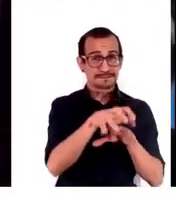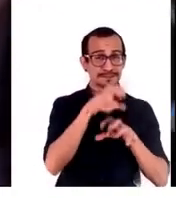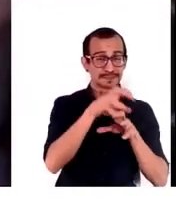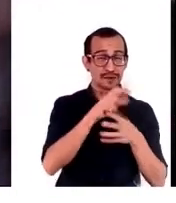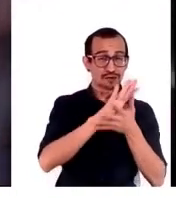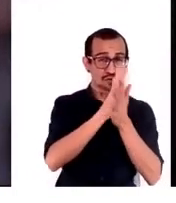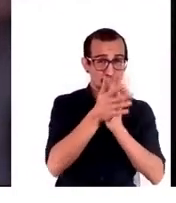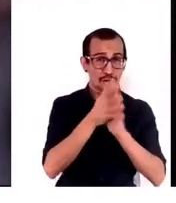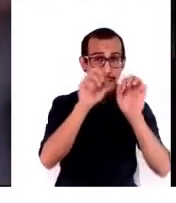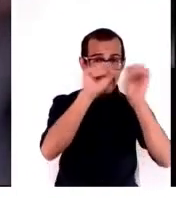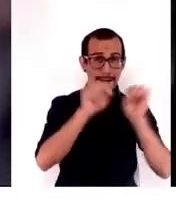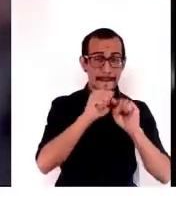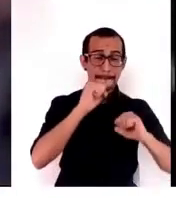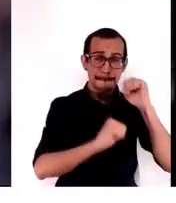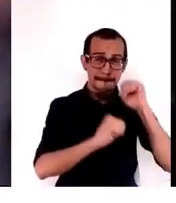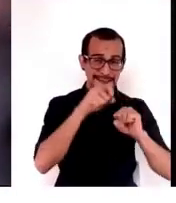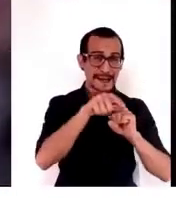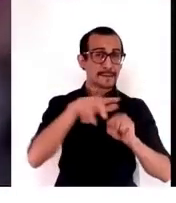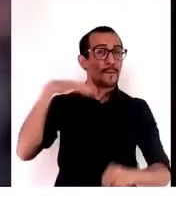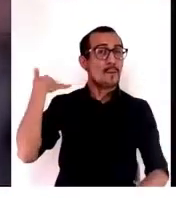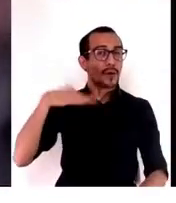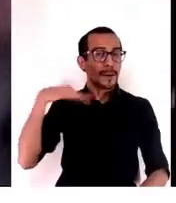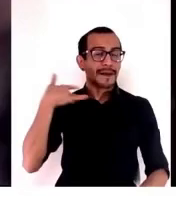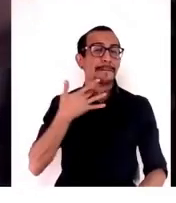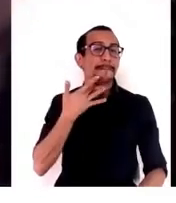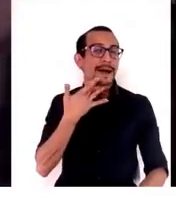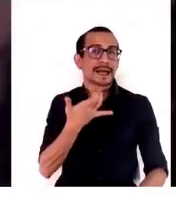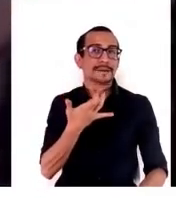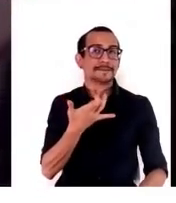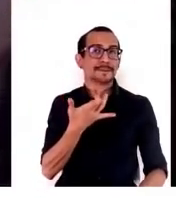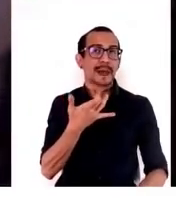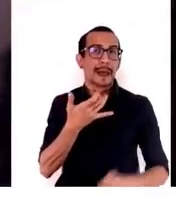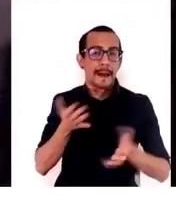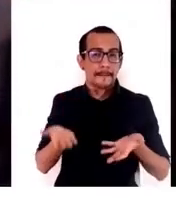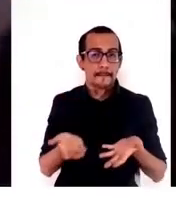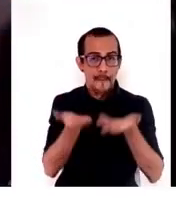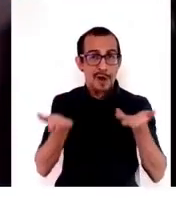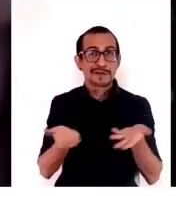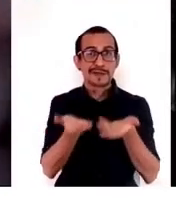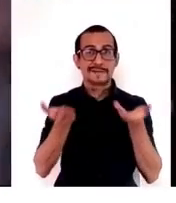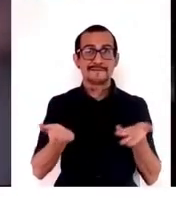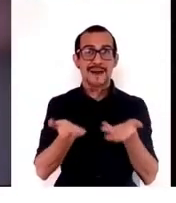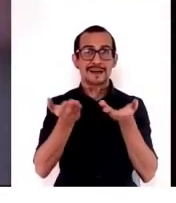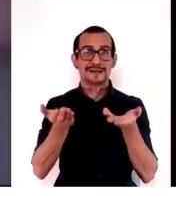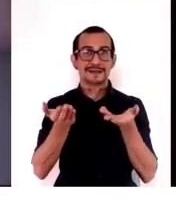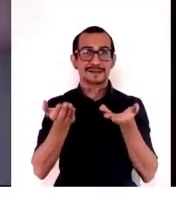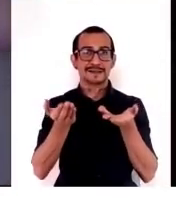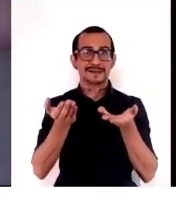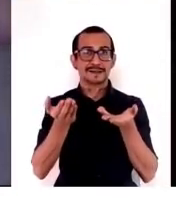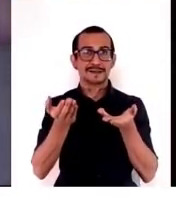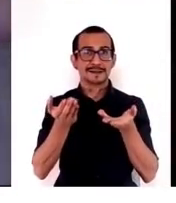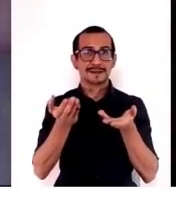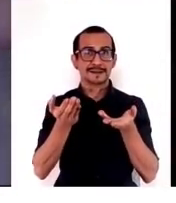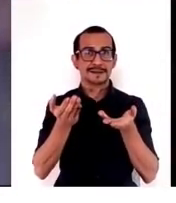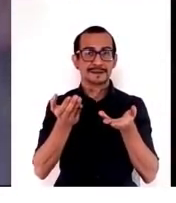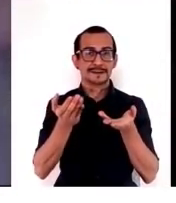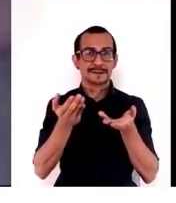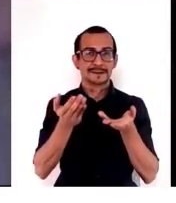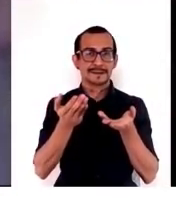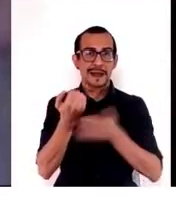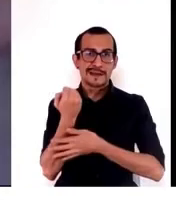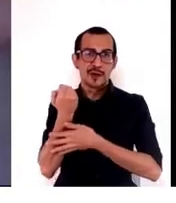es muy importante para quizás empujarle y llevarle y